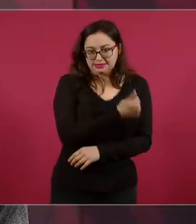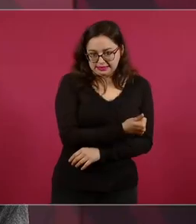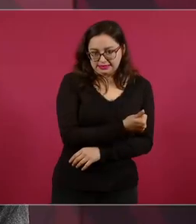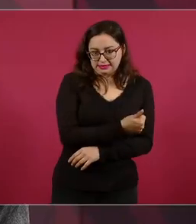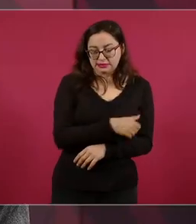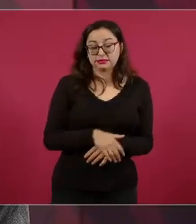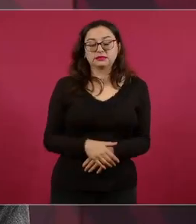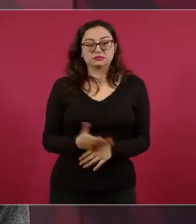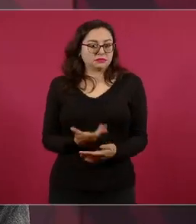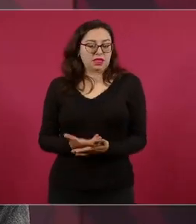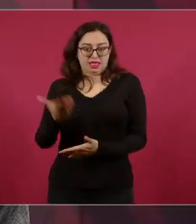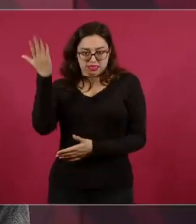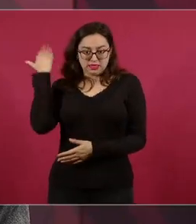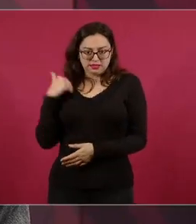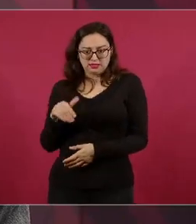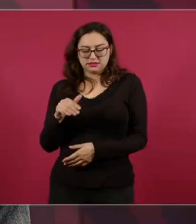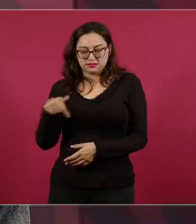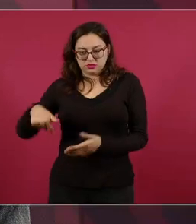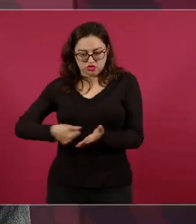me dolía mucho que